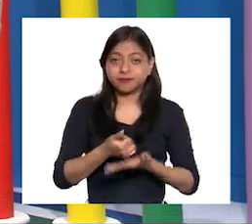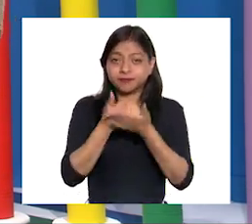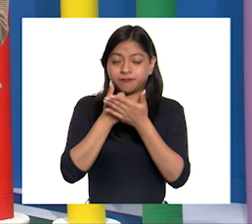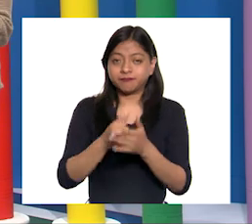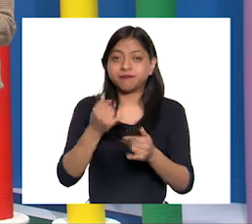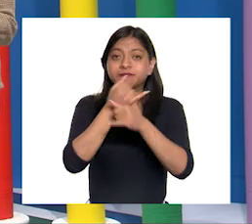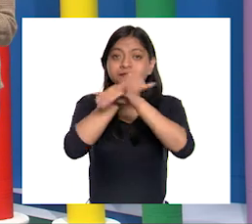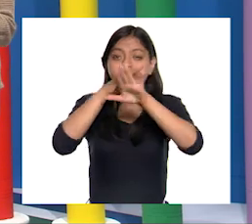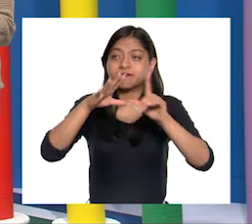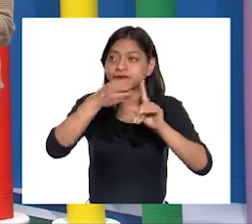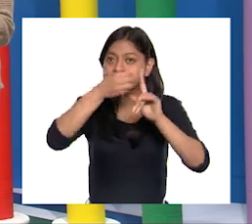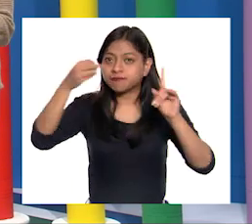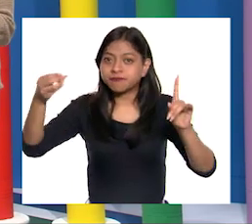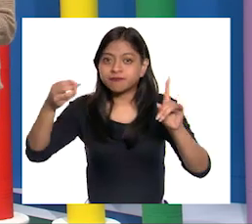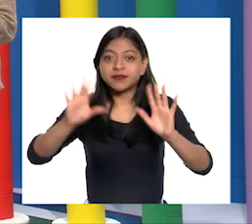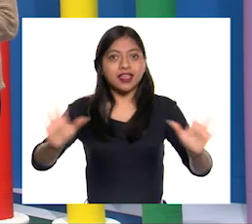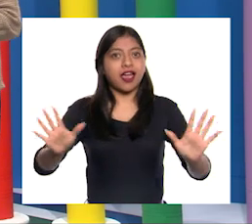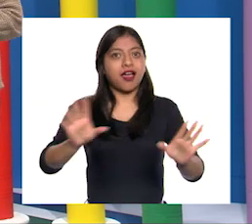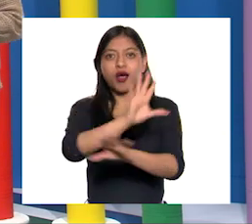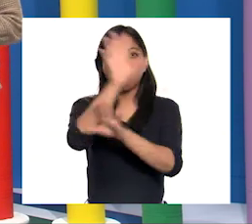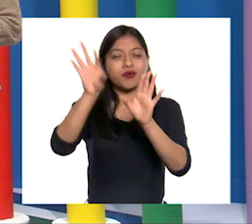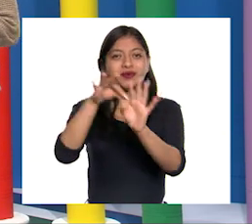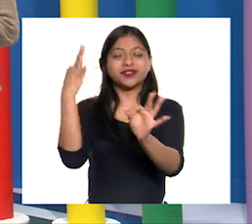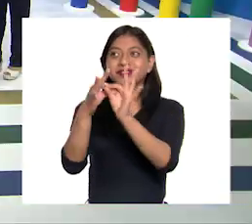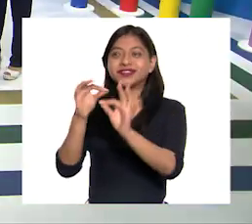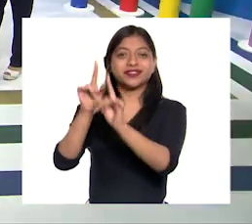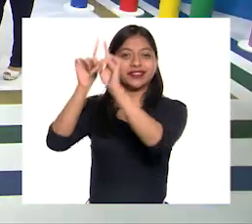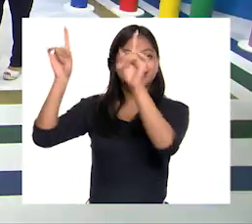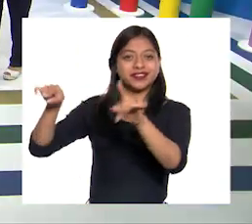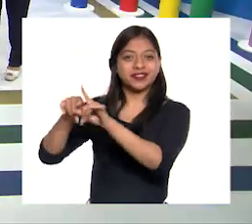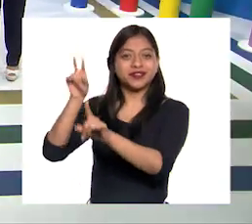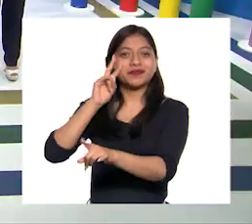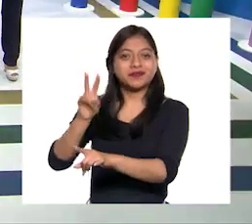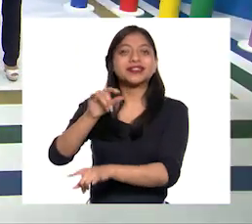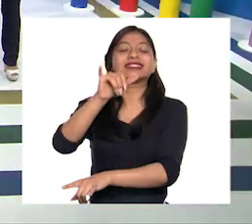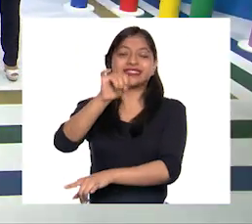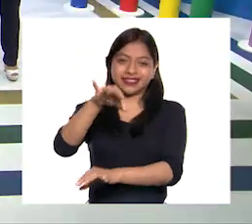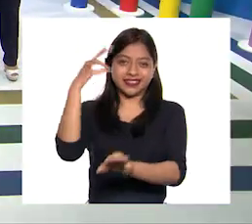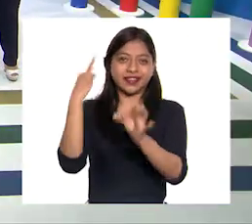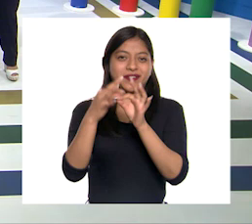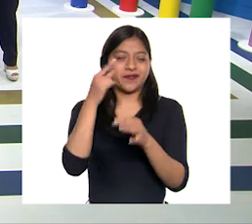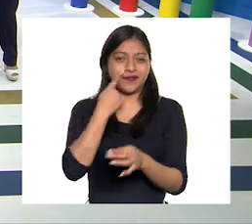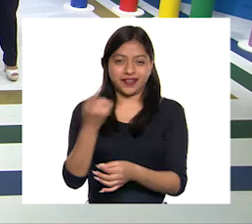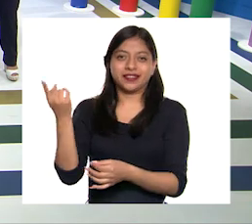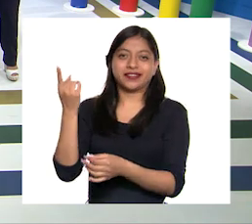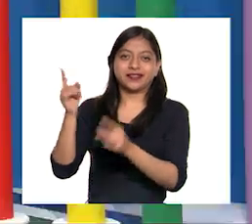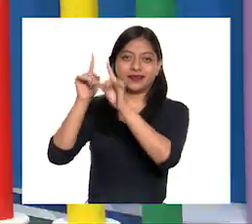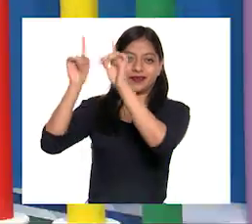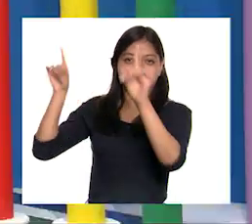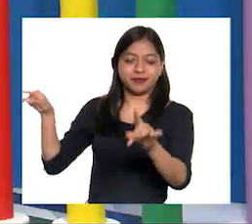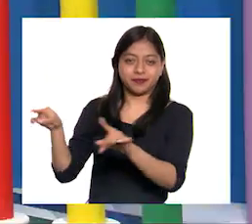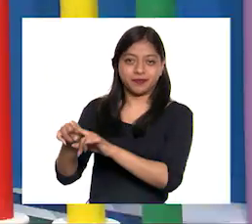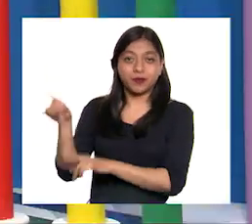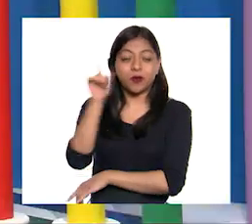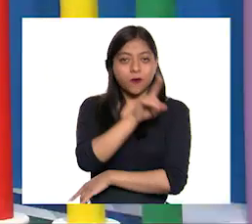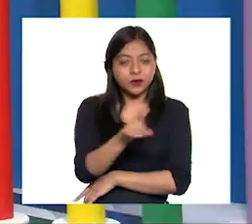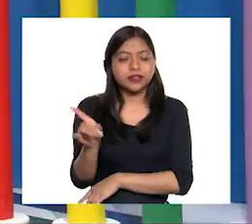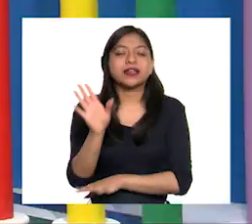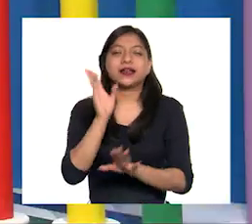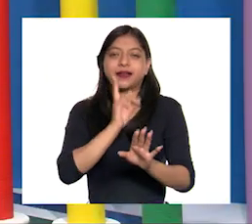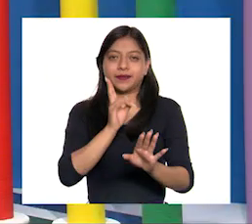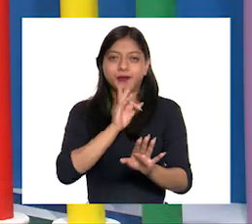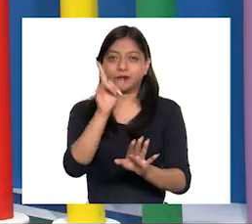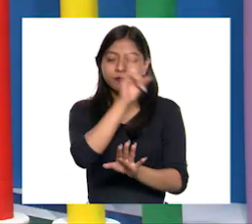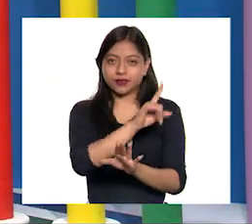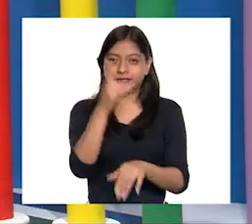¡Ay! Ya se me adelantaron a todas las clases Ya Exactamente, el que tenemos en el pizarrón Bueno, entonces vamos